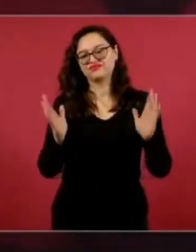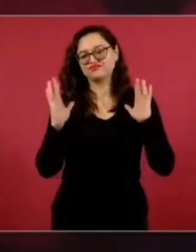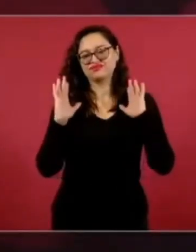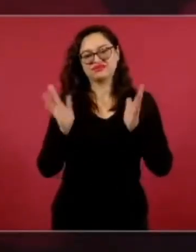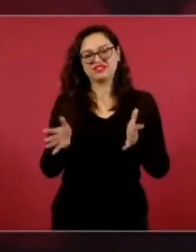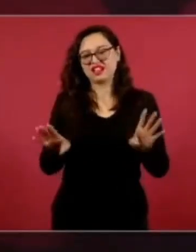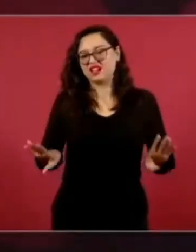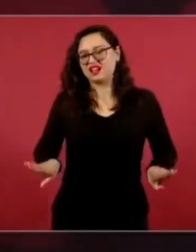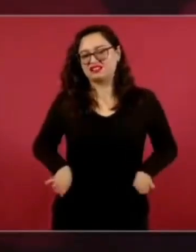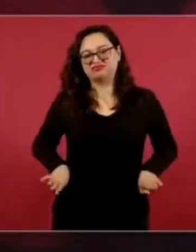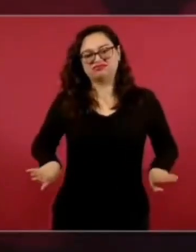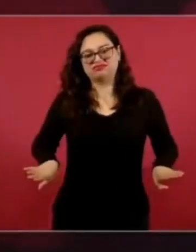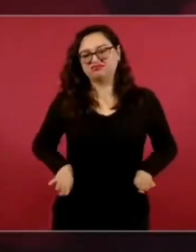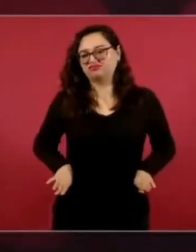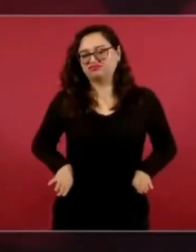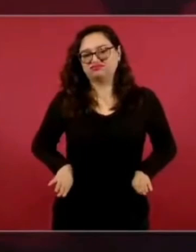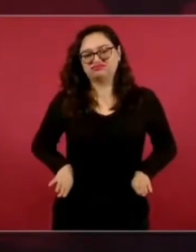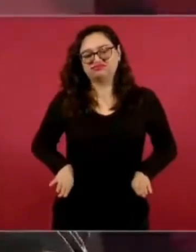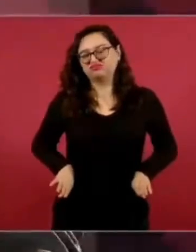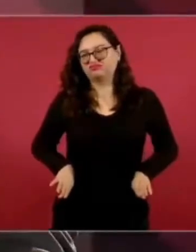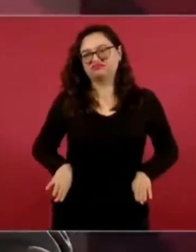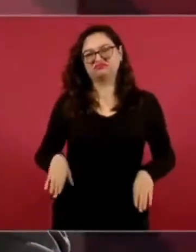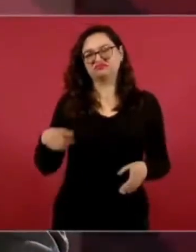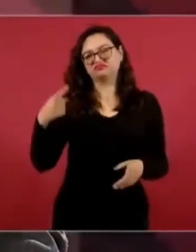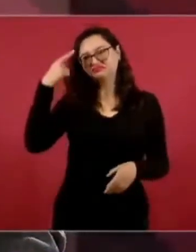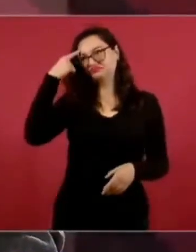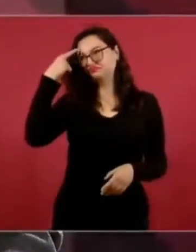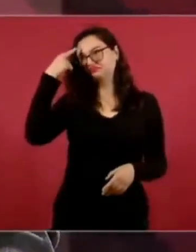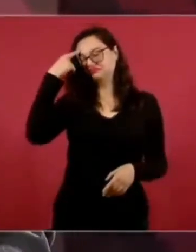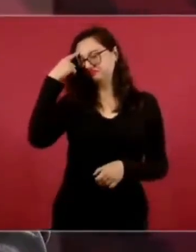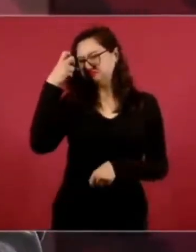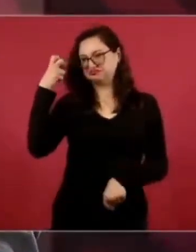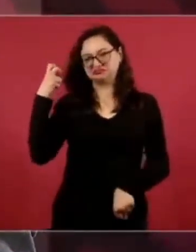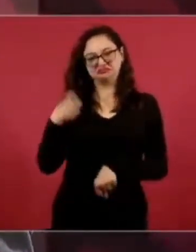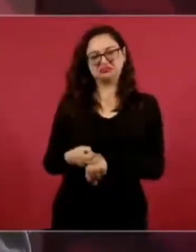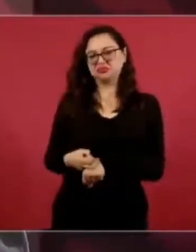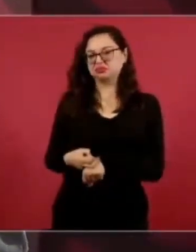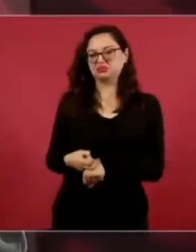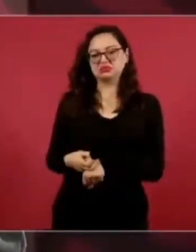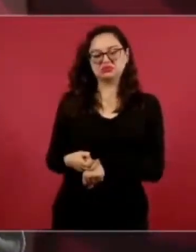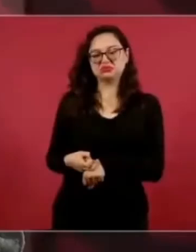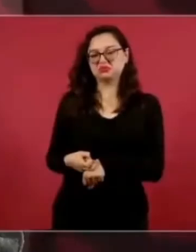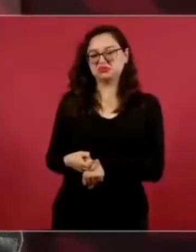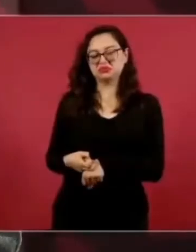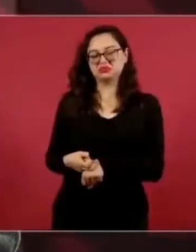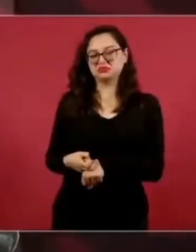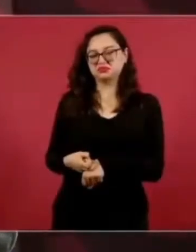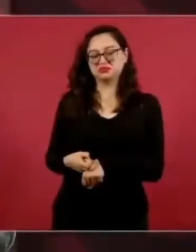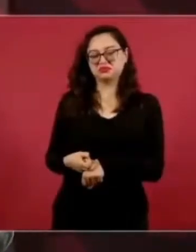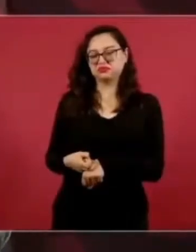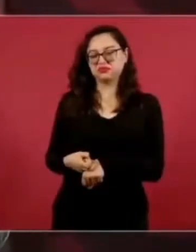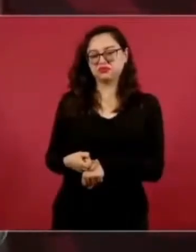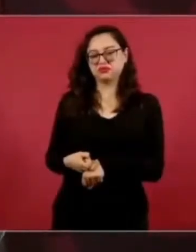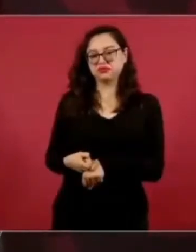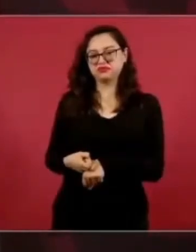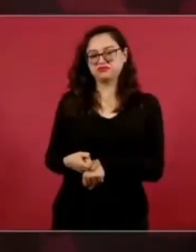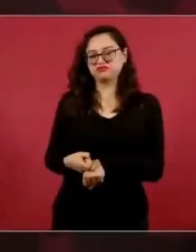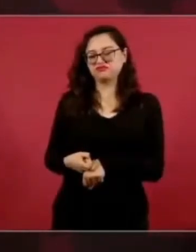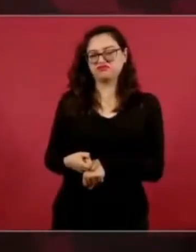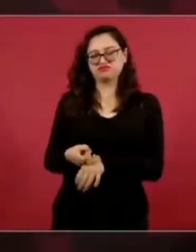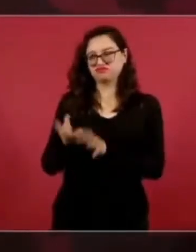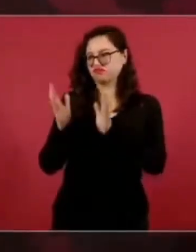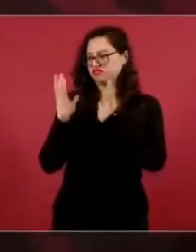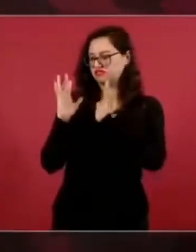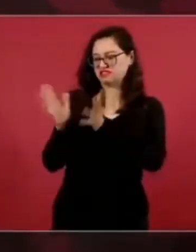pensar y de ser preconcebida.